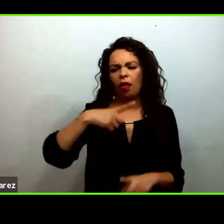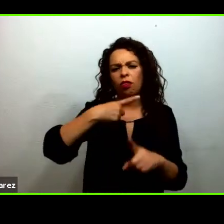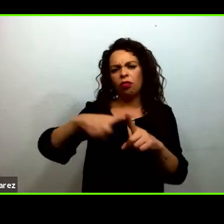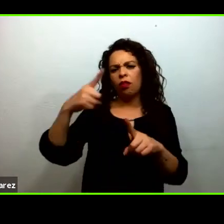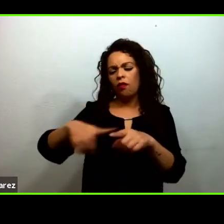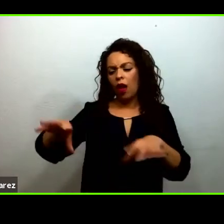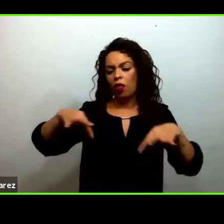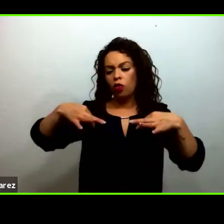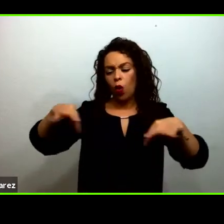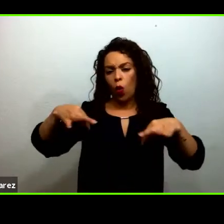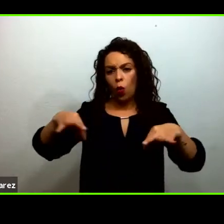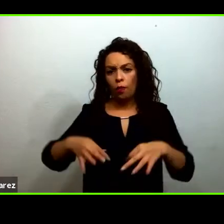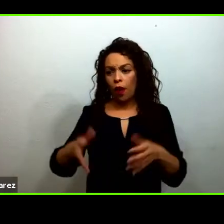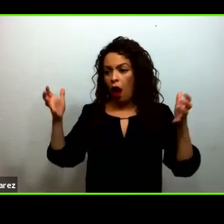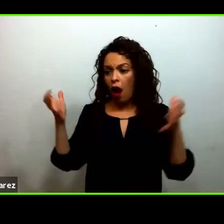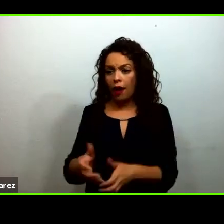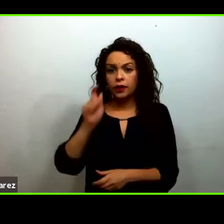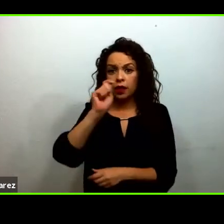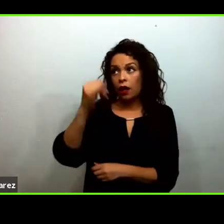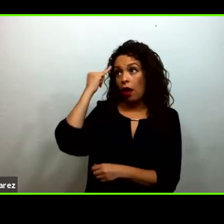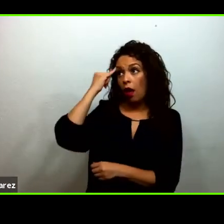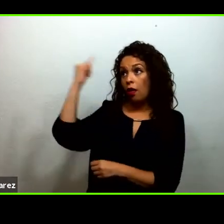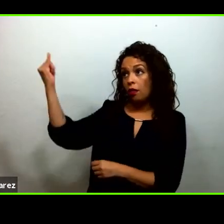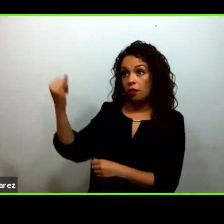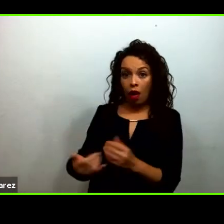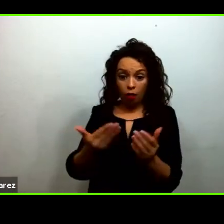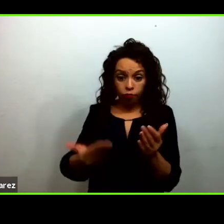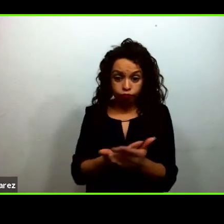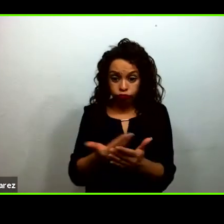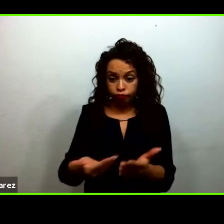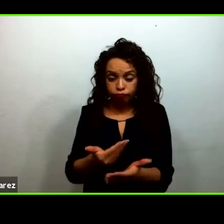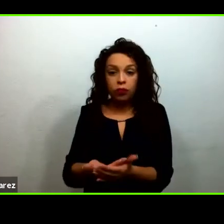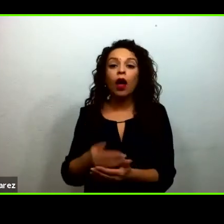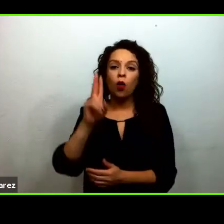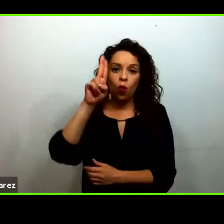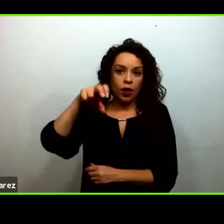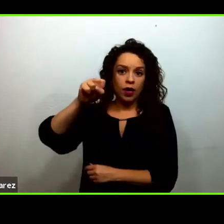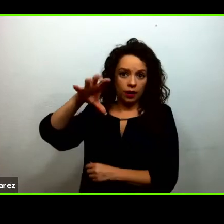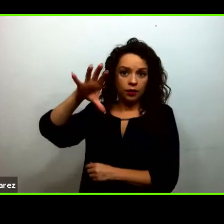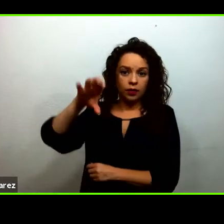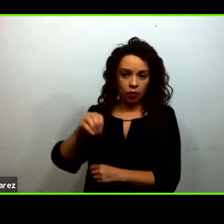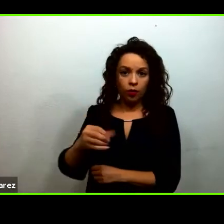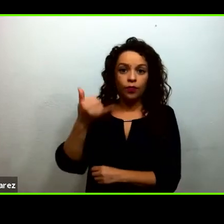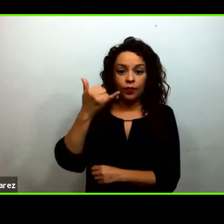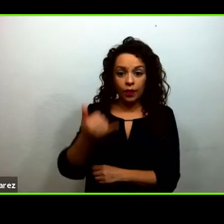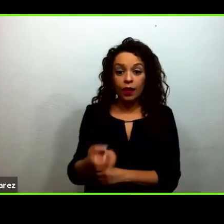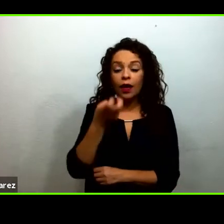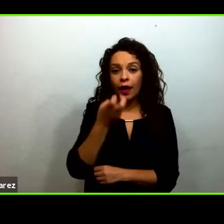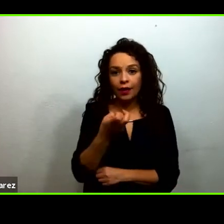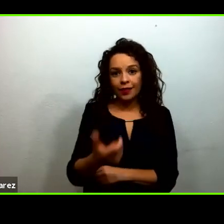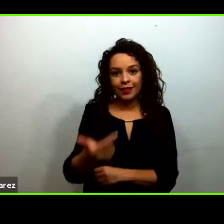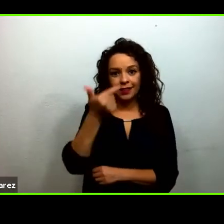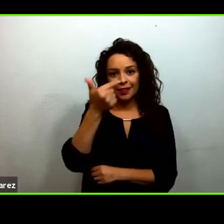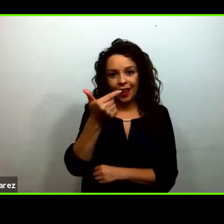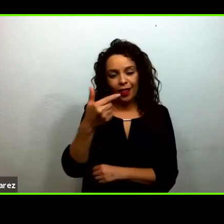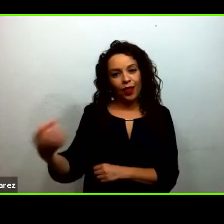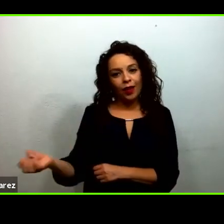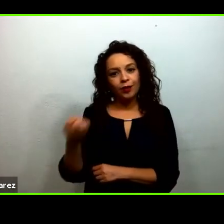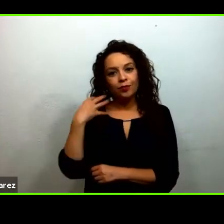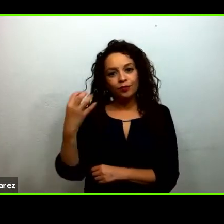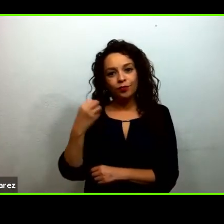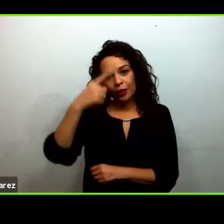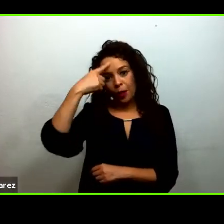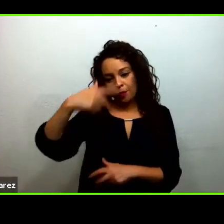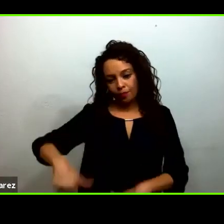está desarrollando y todo el resultado de estos siete sesiones desde el seminario de educación en